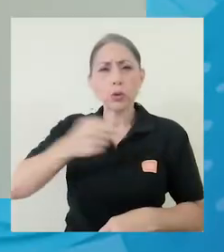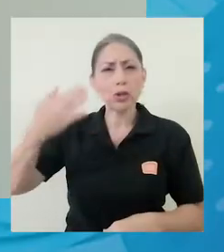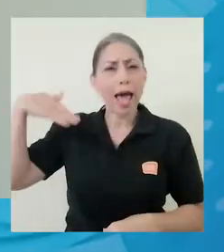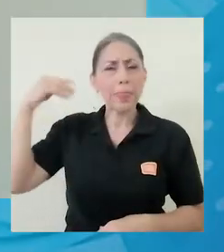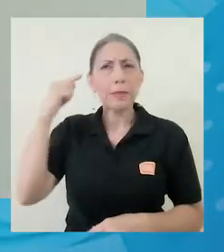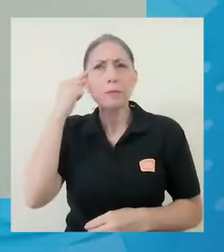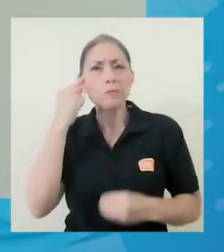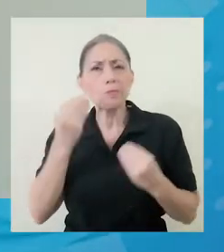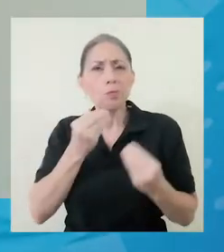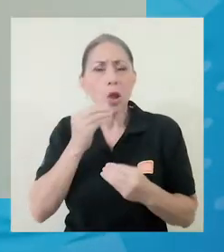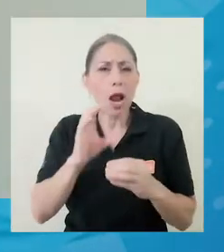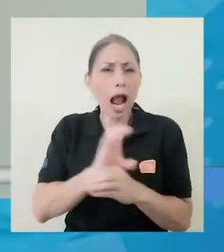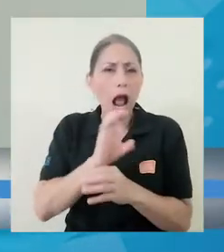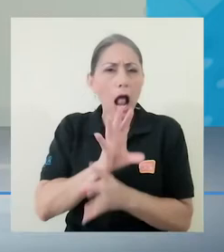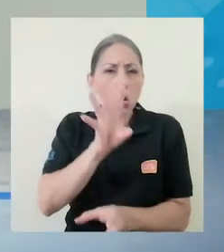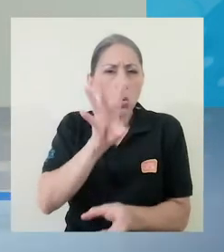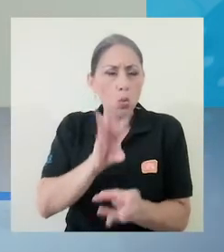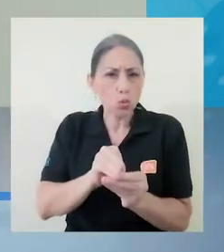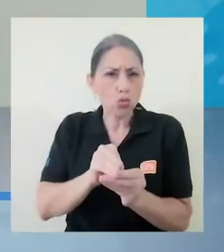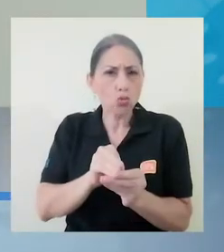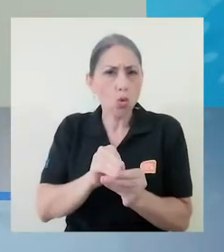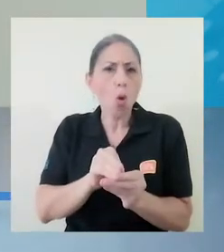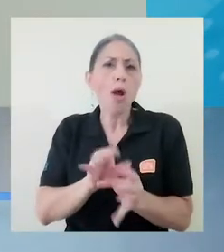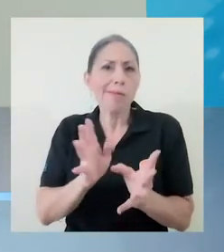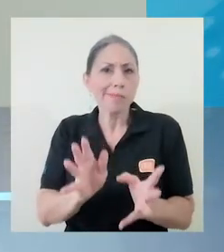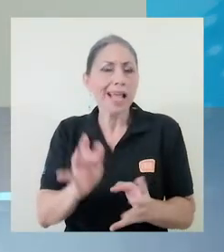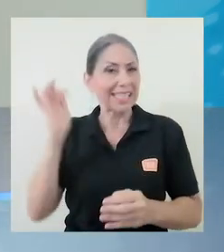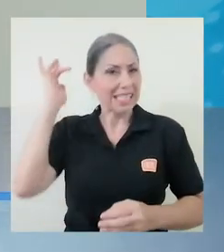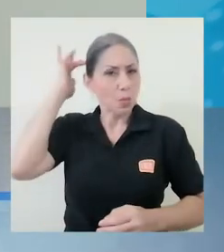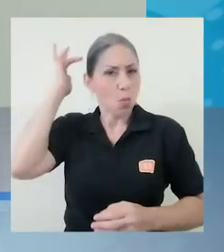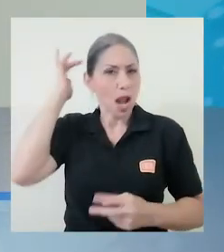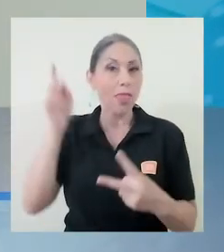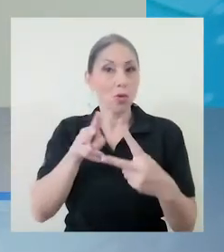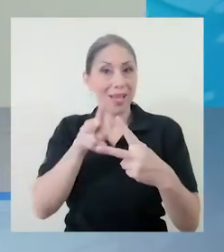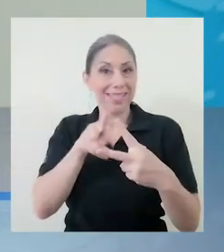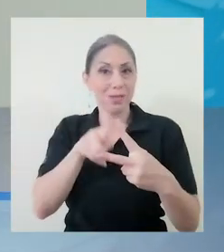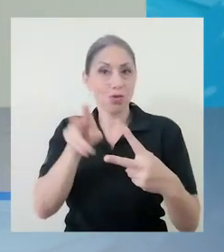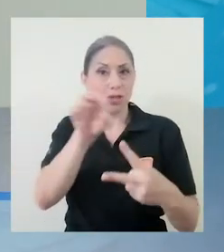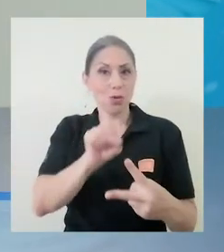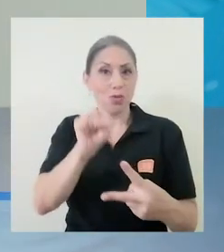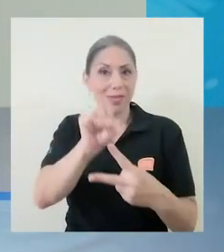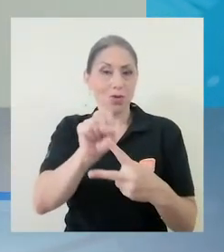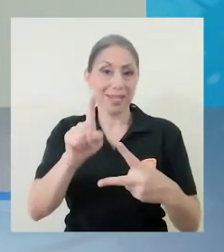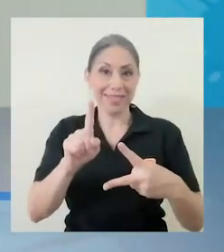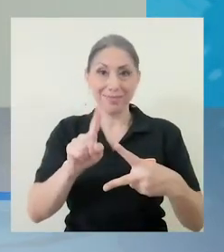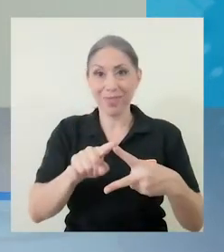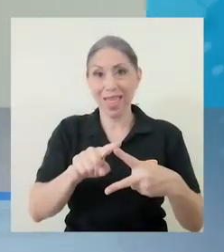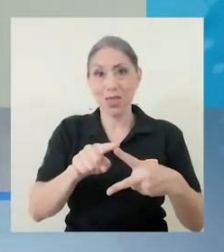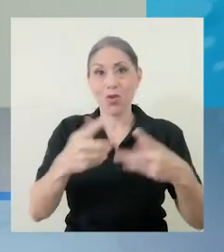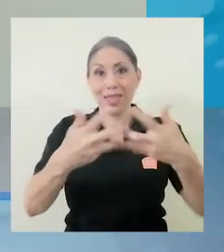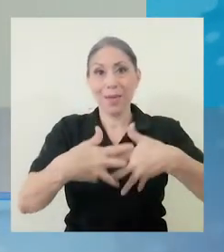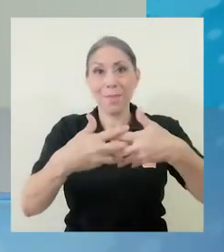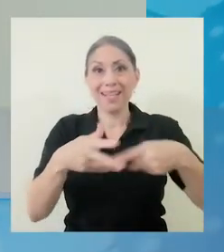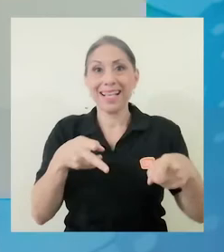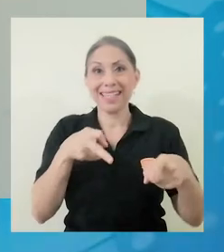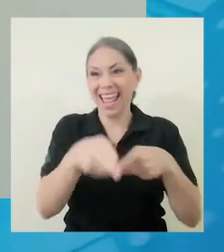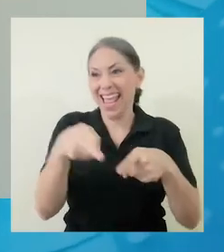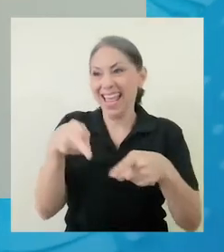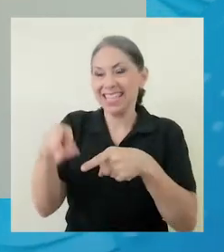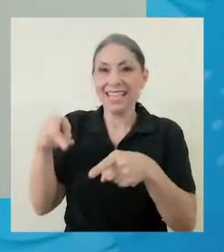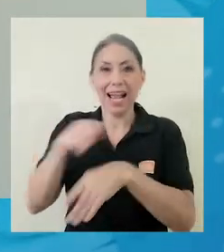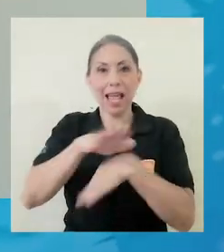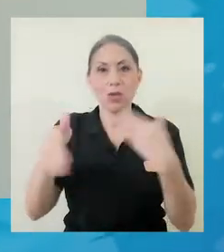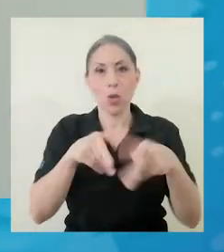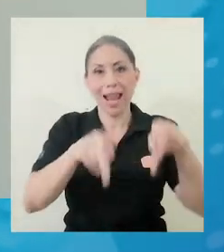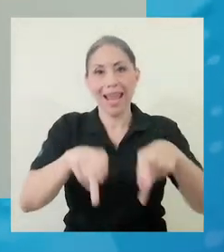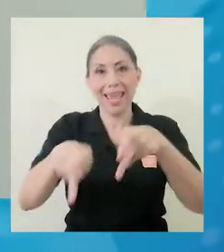algunas estimaciones simulando estos dos escenarios donde las empresas echan a toda la gente, digamos,